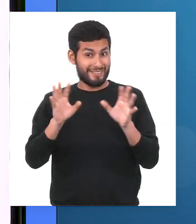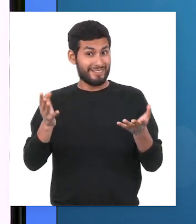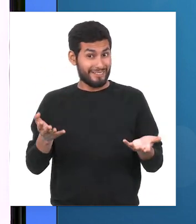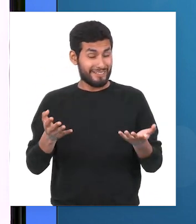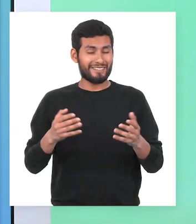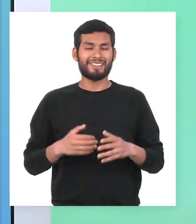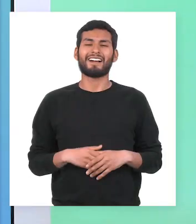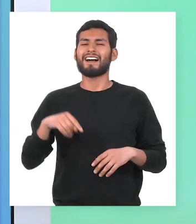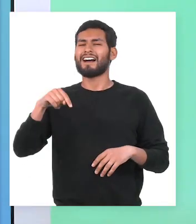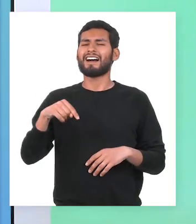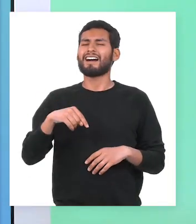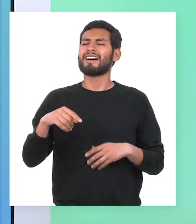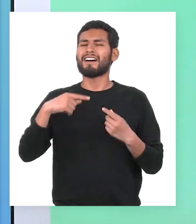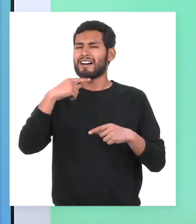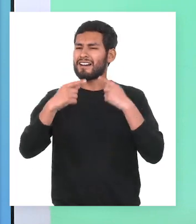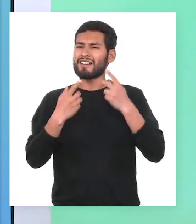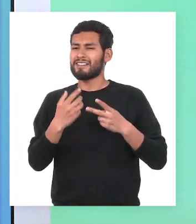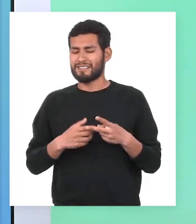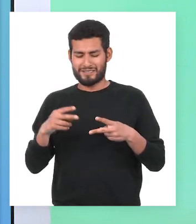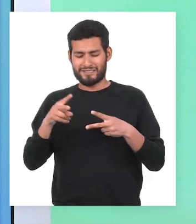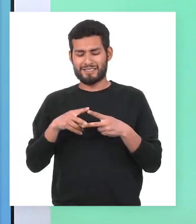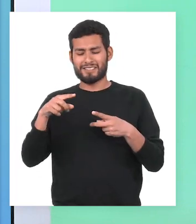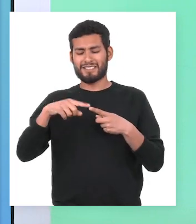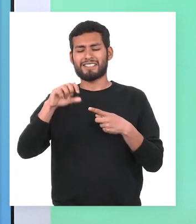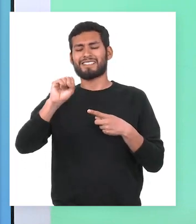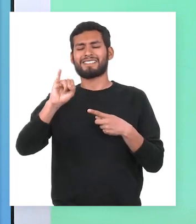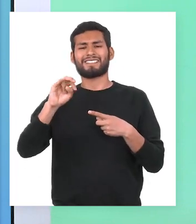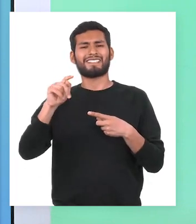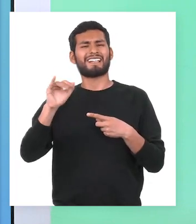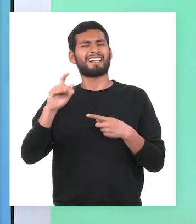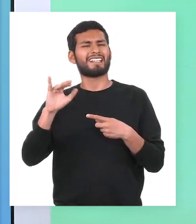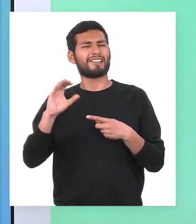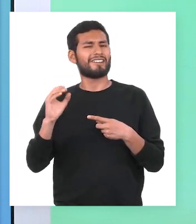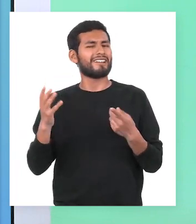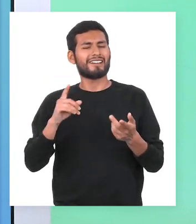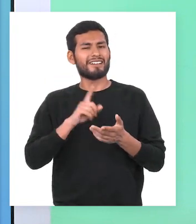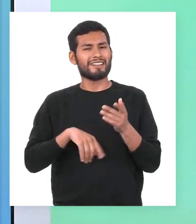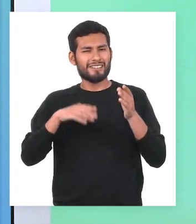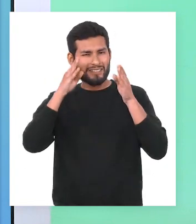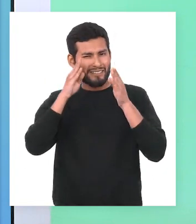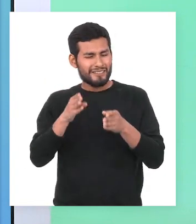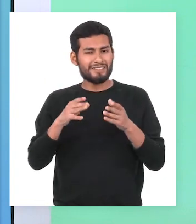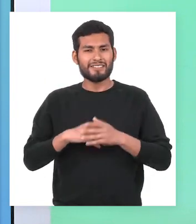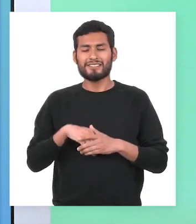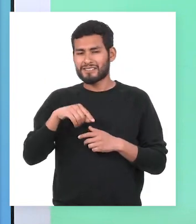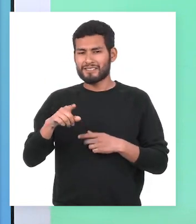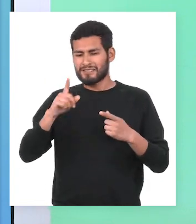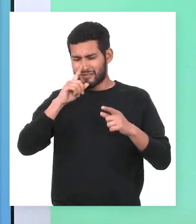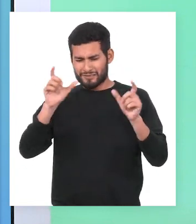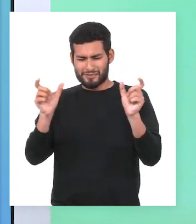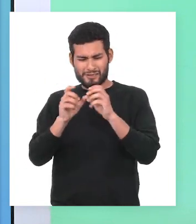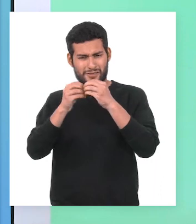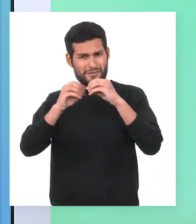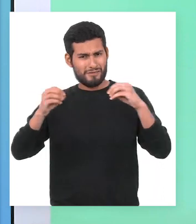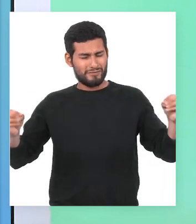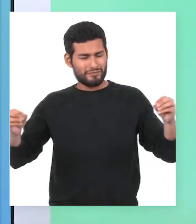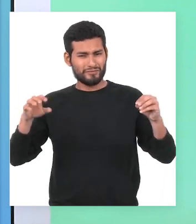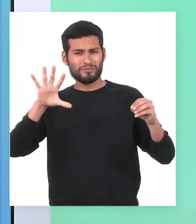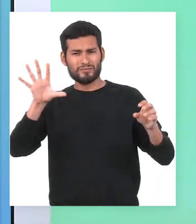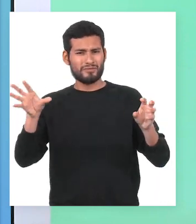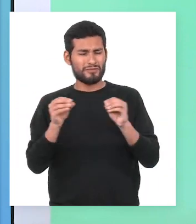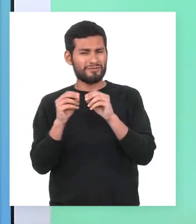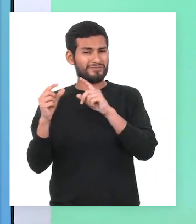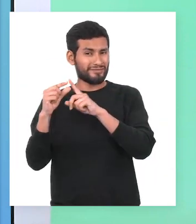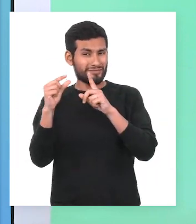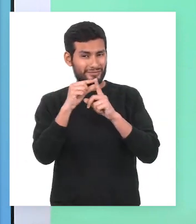quedando muy claro. Ahora les contaré sobre el sintáctico. Este nivel se enfoca en la estructura del enunciado, es decir,